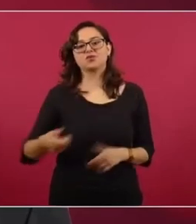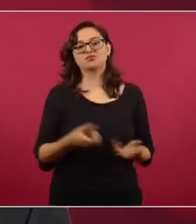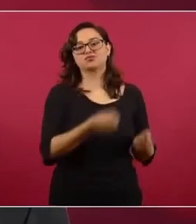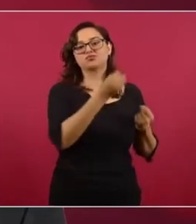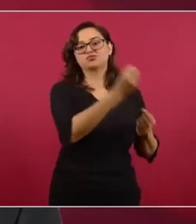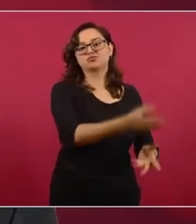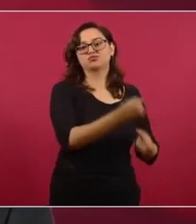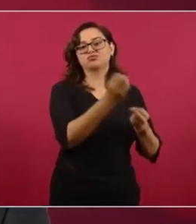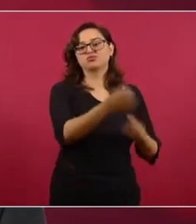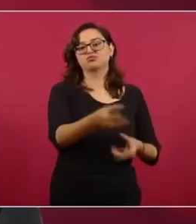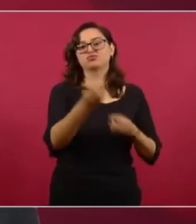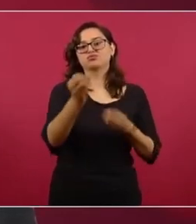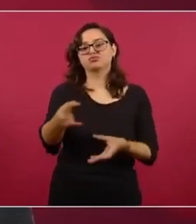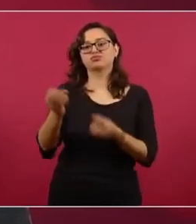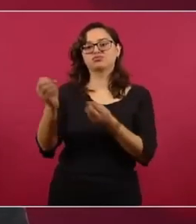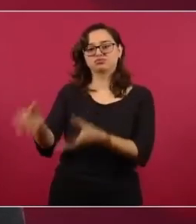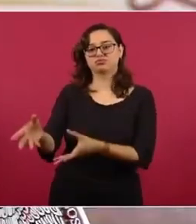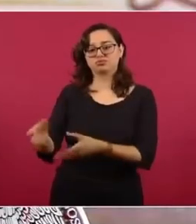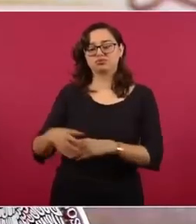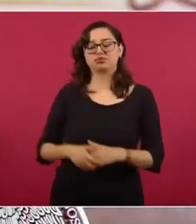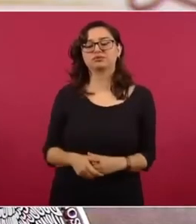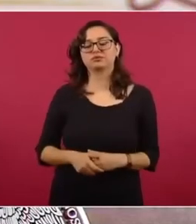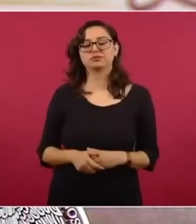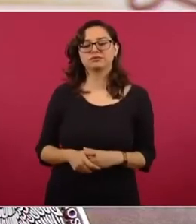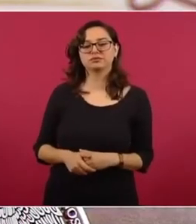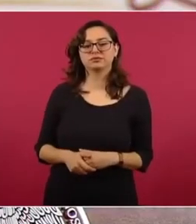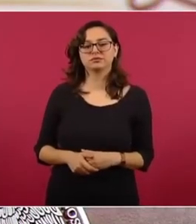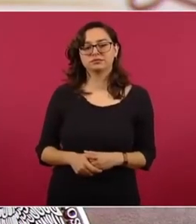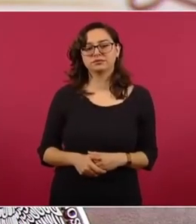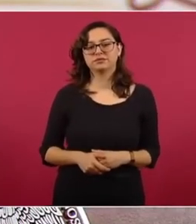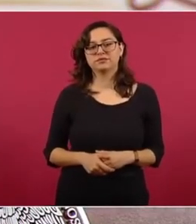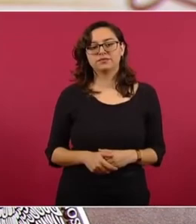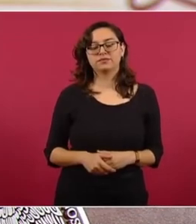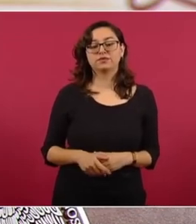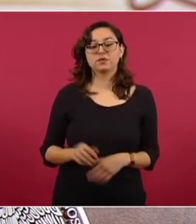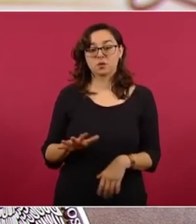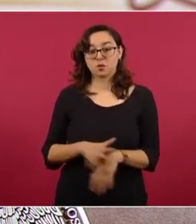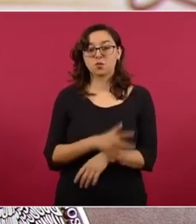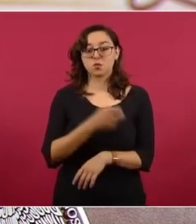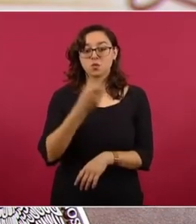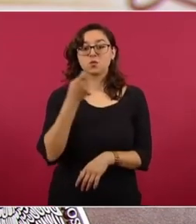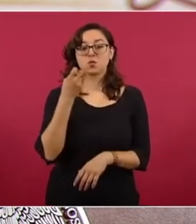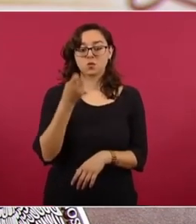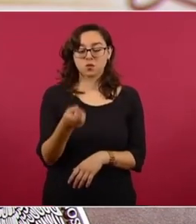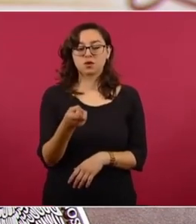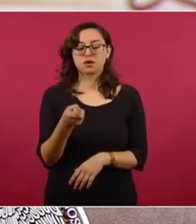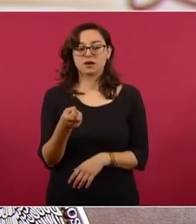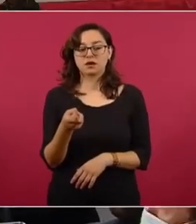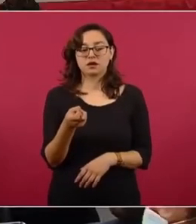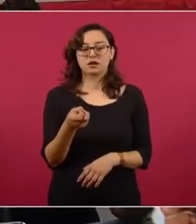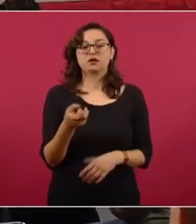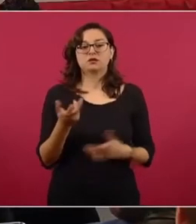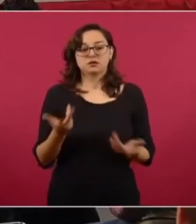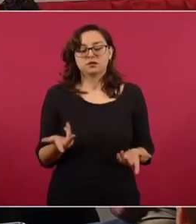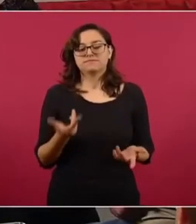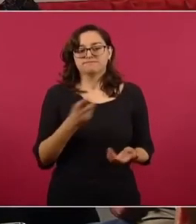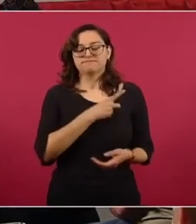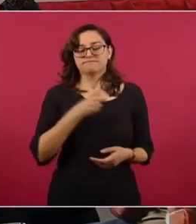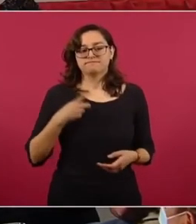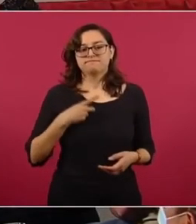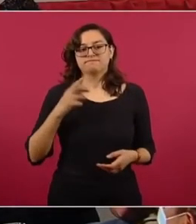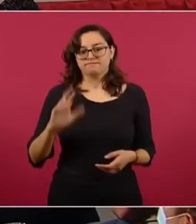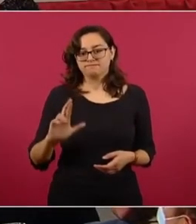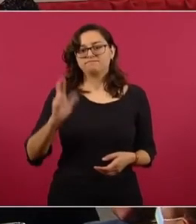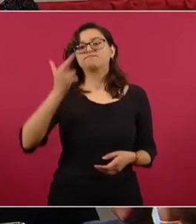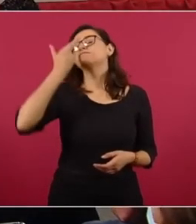domicilios de las personas adictas y consumidoras. Y es por esto, y con esto termino, al recordar en la